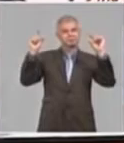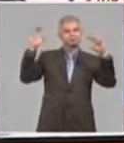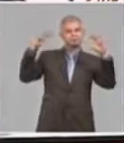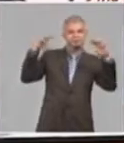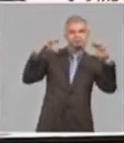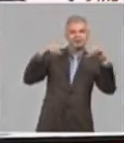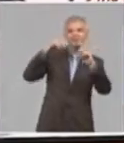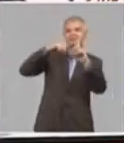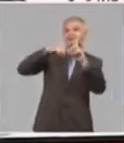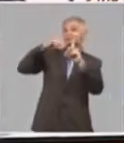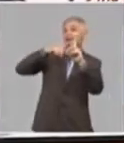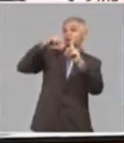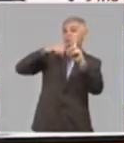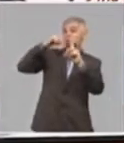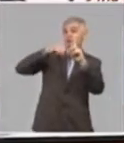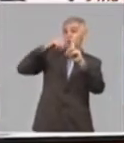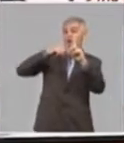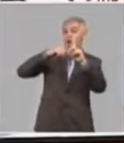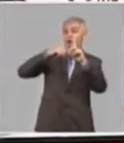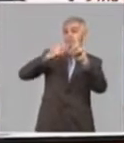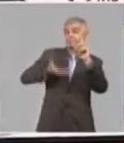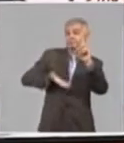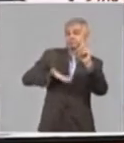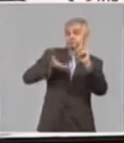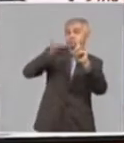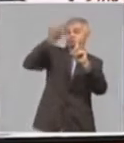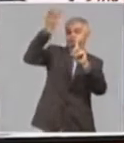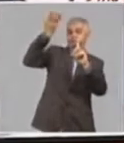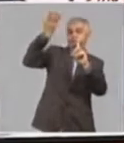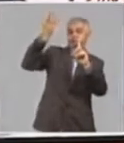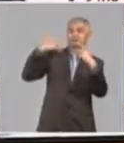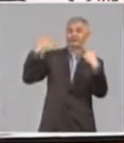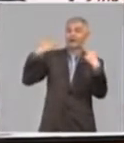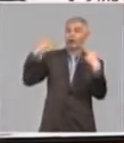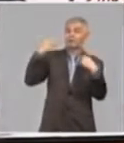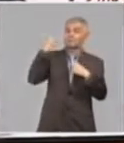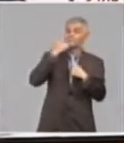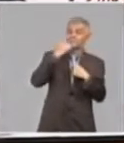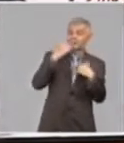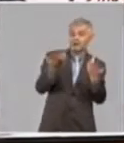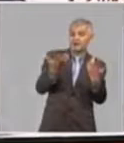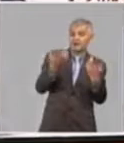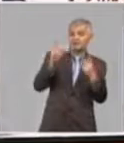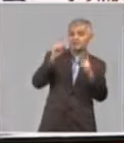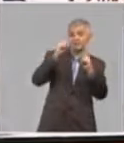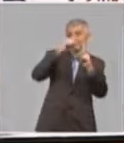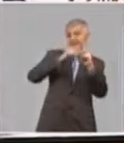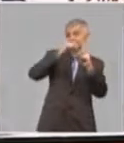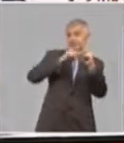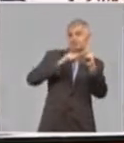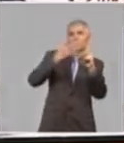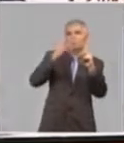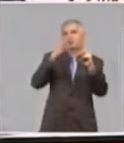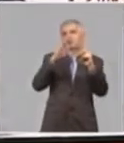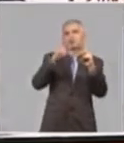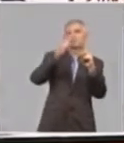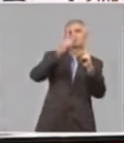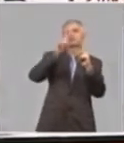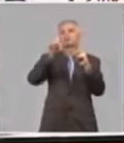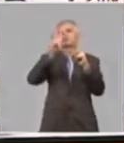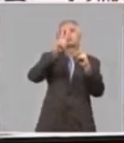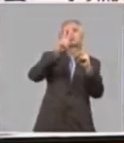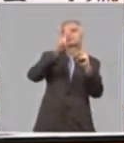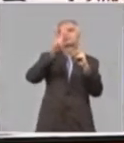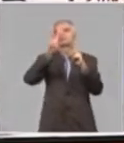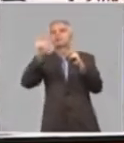temperaturas extremas se incrementan en todo el país. Estamos hablando de mínimas entre 21 y 24 grados centígrados